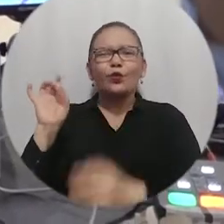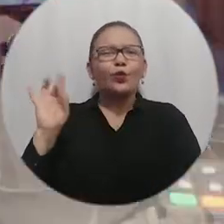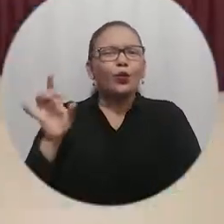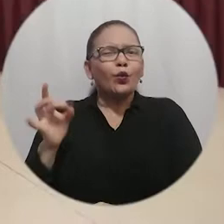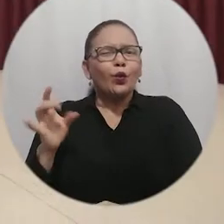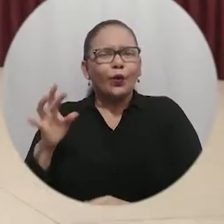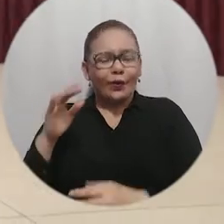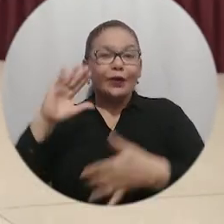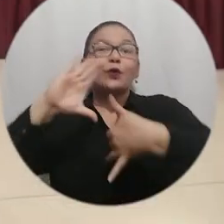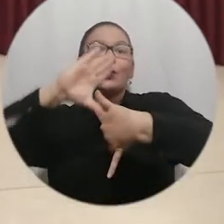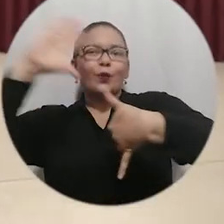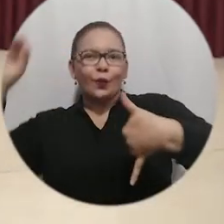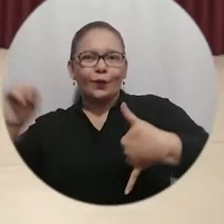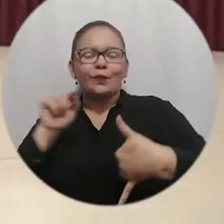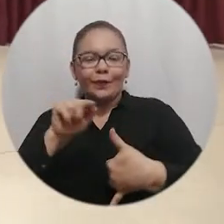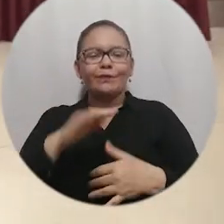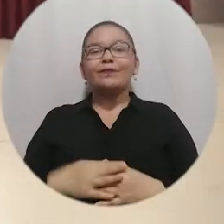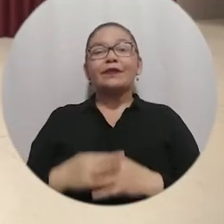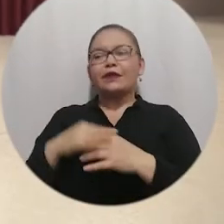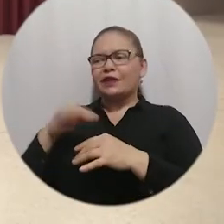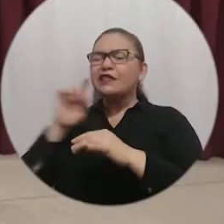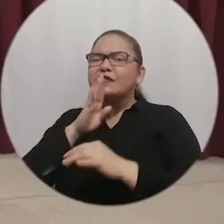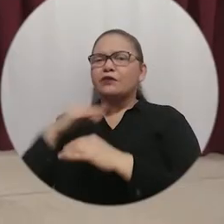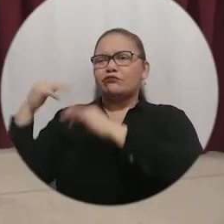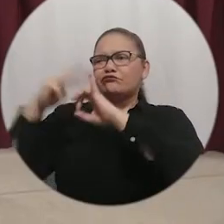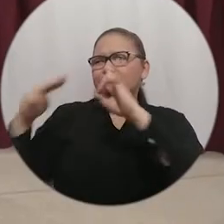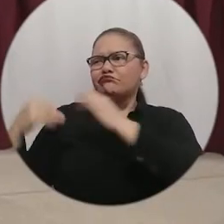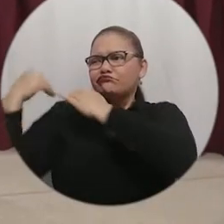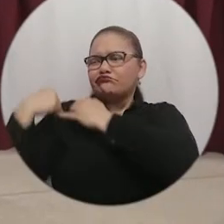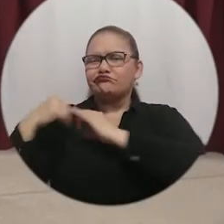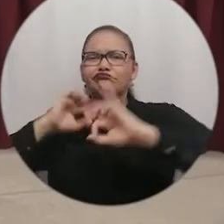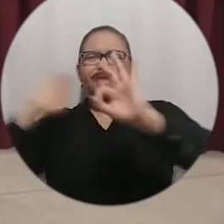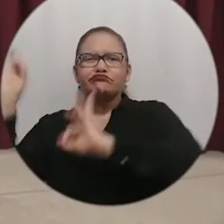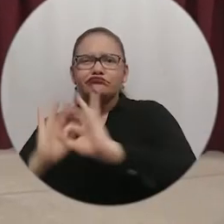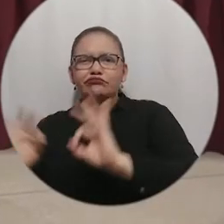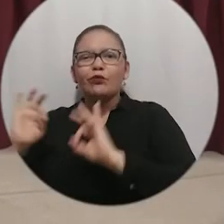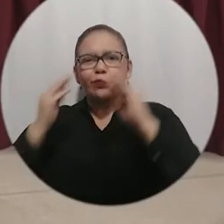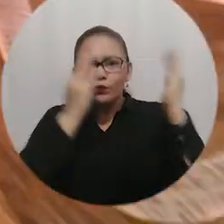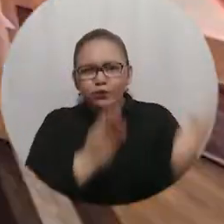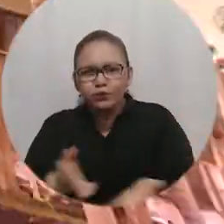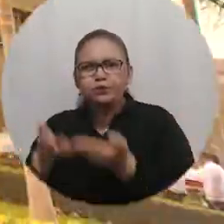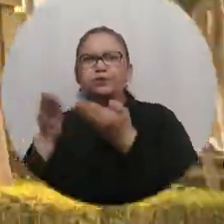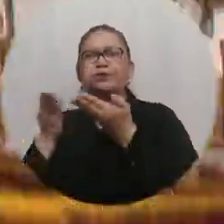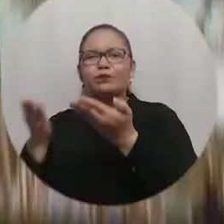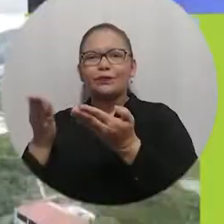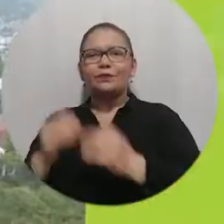Dolor de la Costa Caribe, un evento en el que la Universidad del Magdalena fue anfitriona.